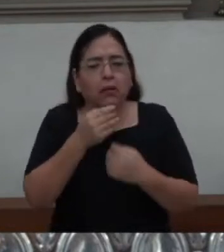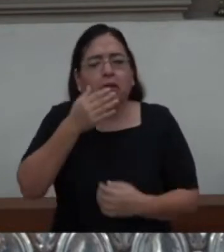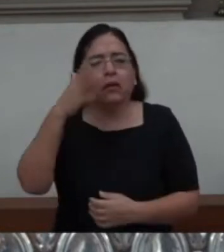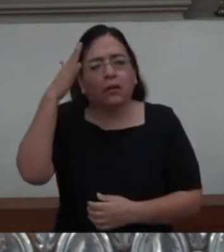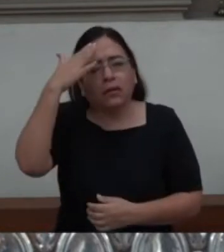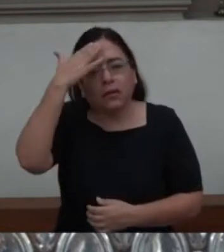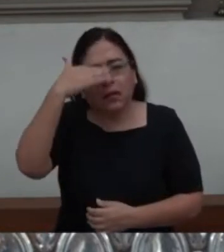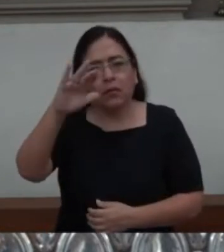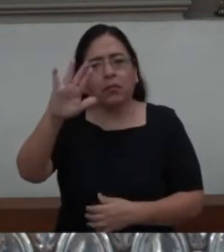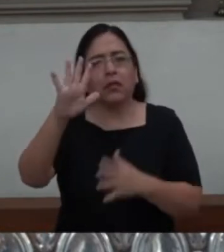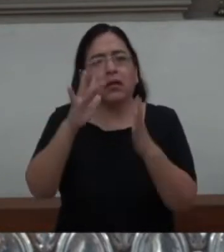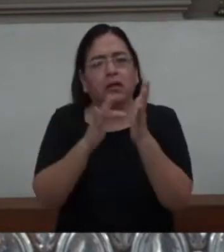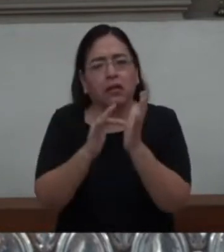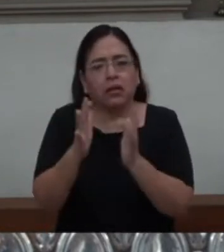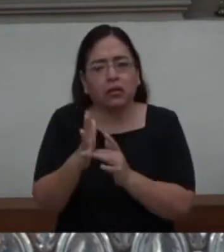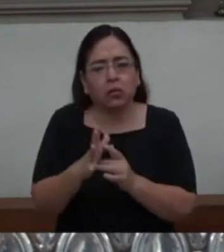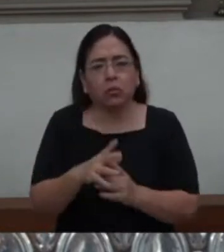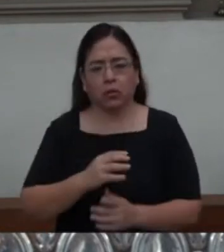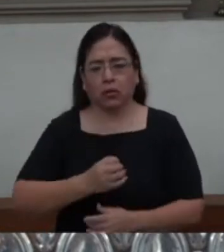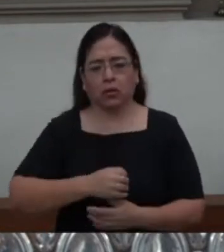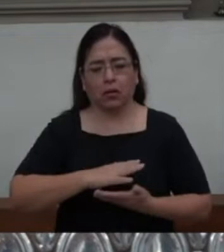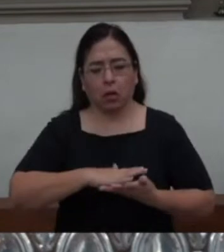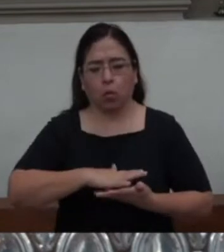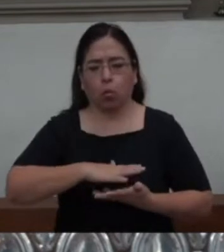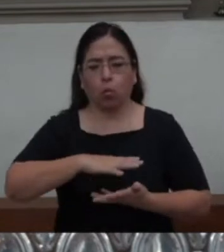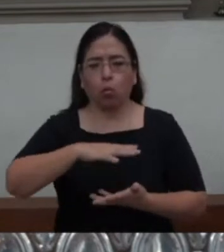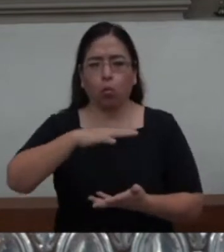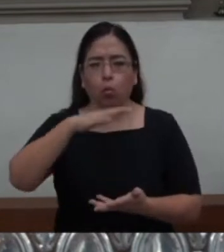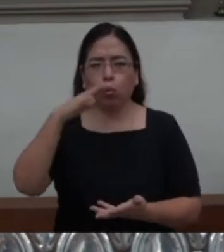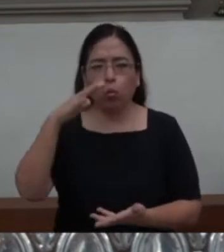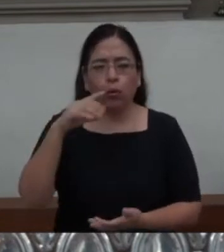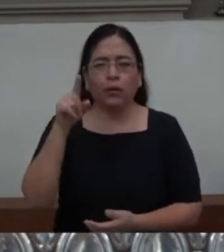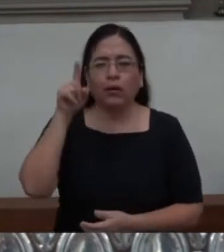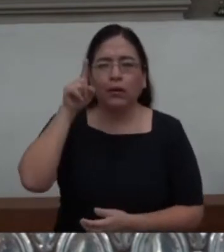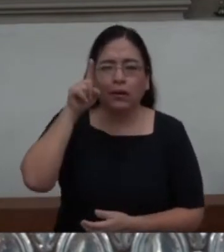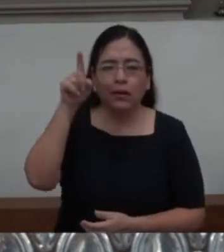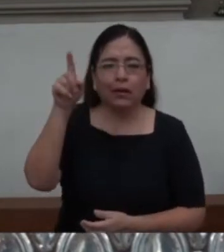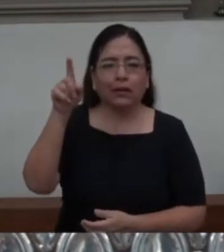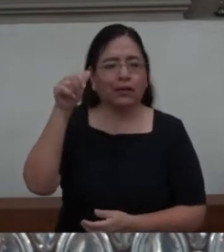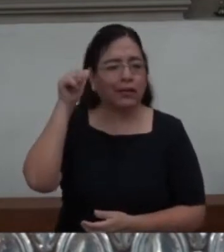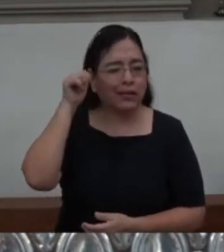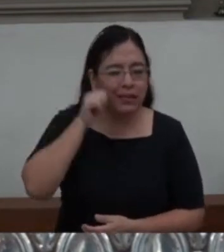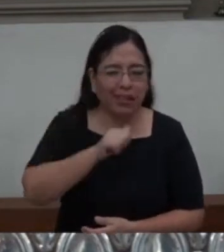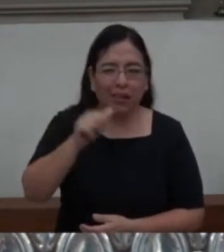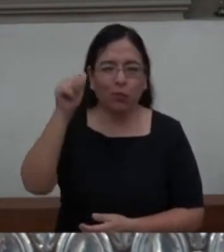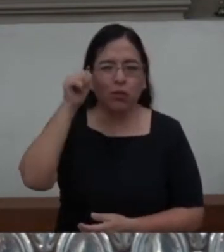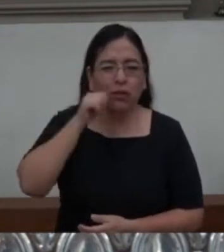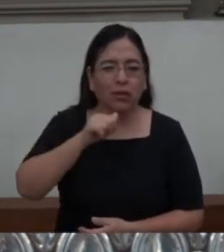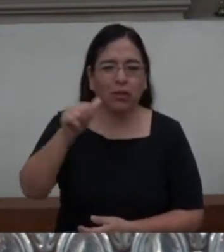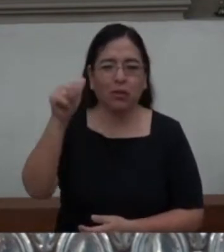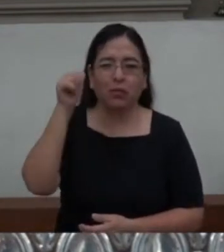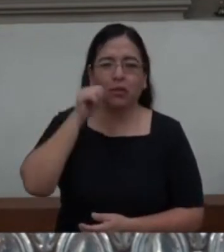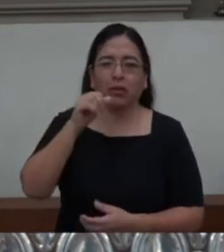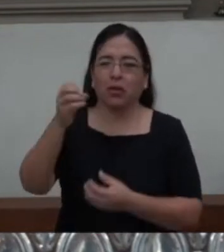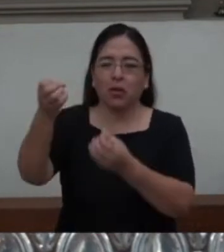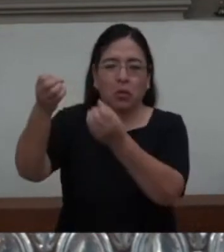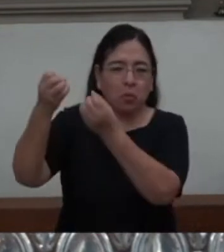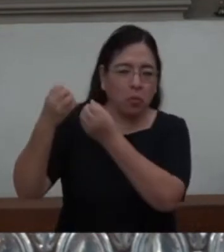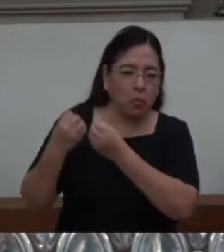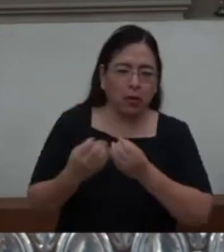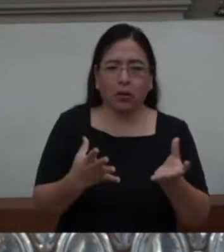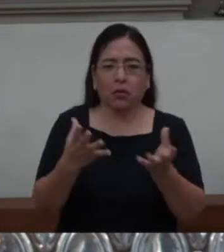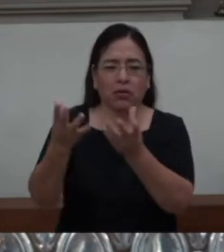lo va a multiplicar. Como siempre es la obra creadora. Dios